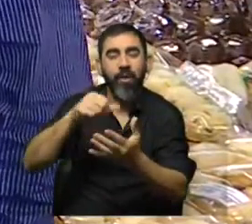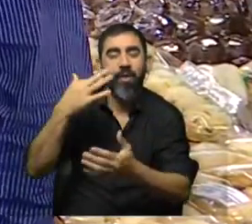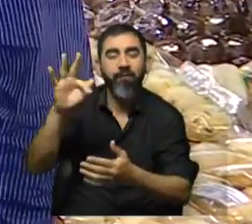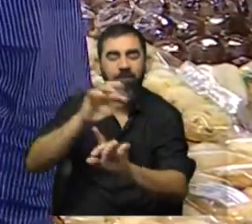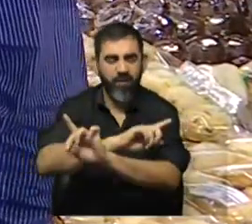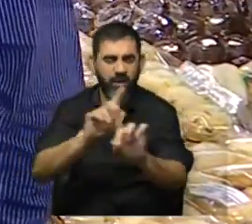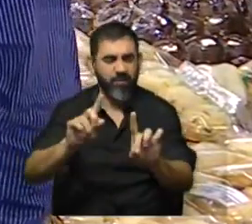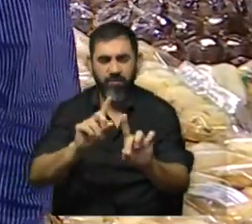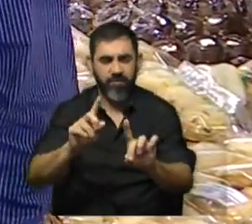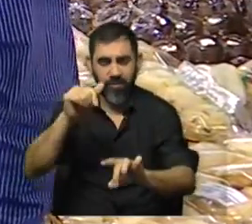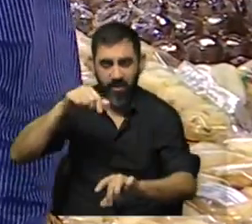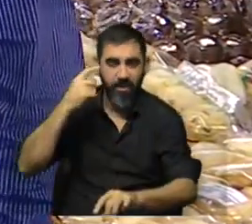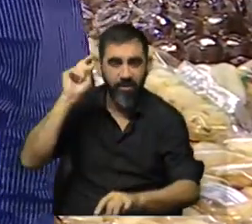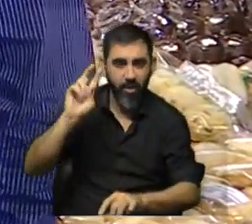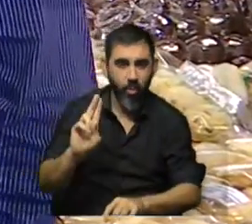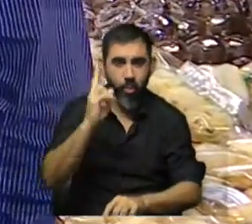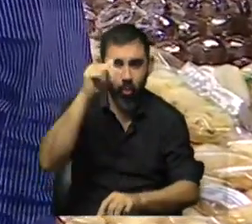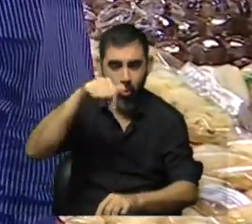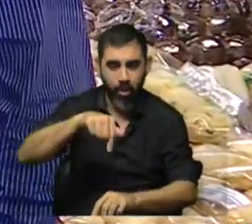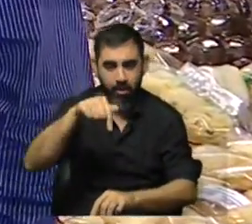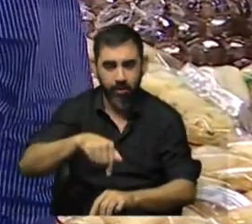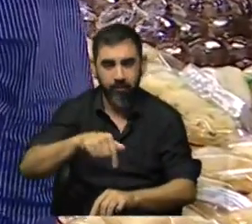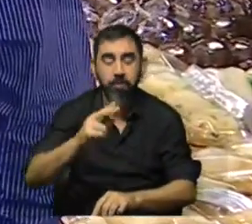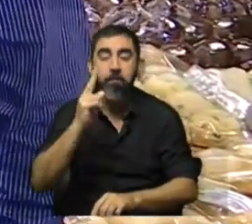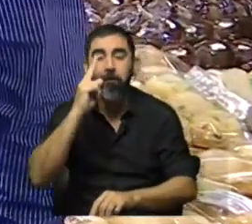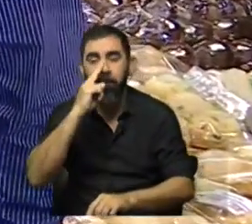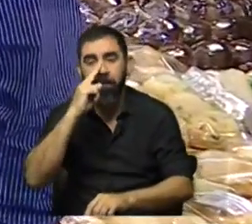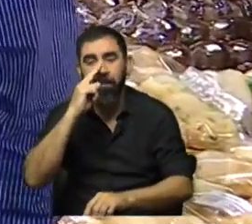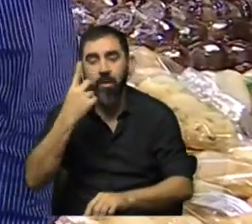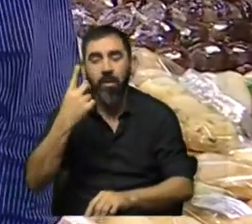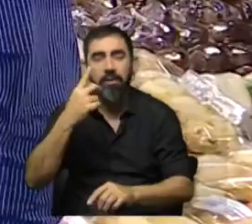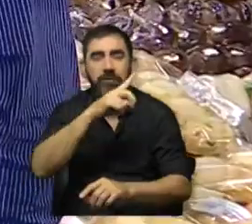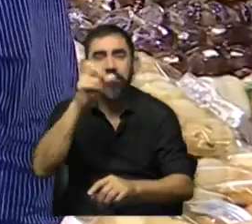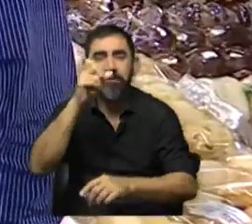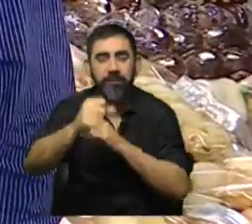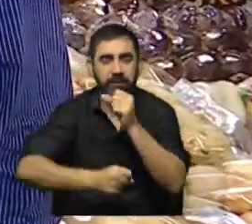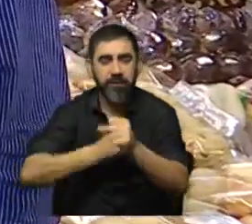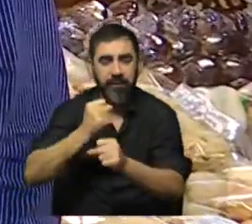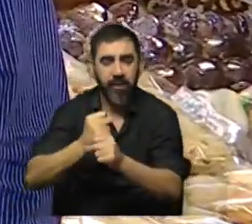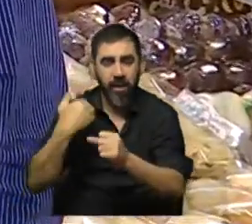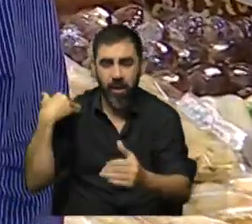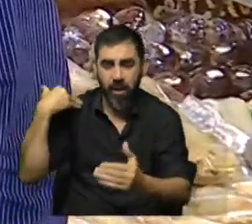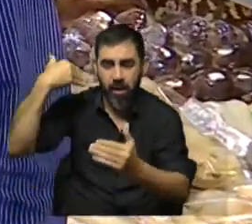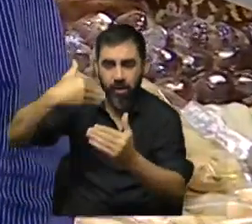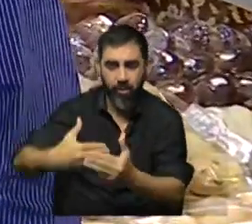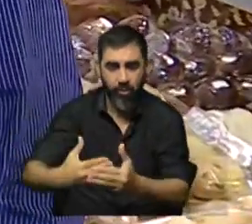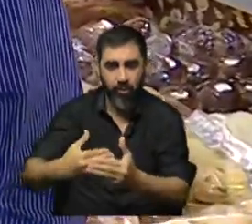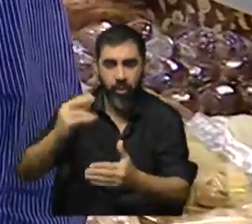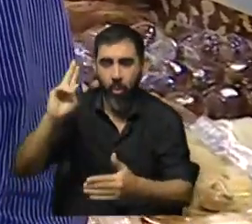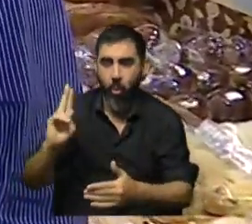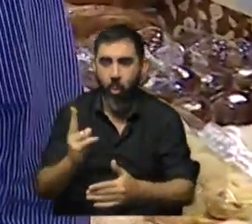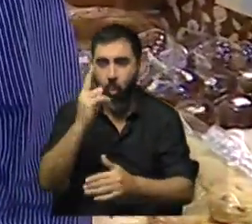Marsella ni de Francia. Es un pan uruguayo. Este es un pan que tiene más de un siglo de existencia. ¿Qué uruguayo no